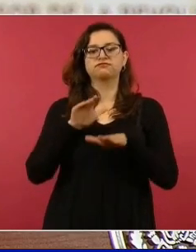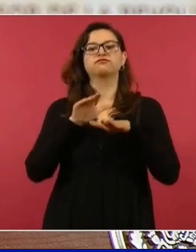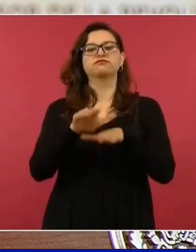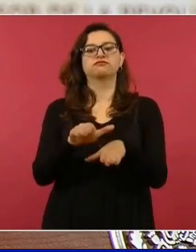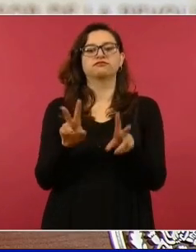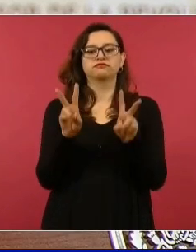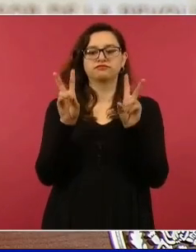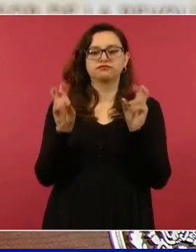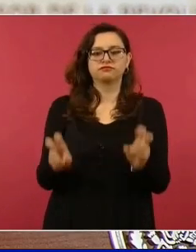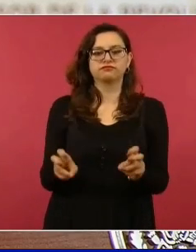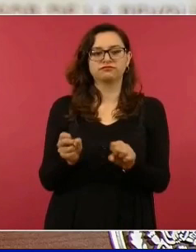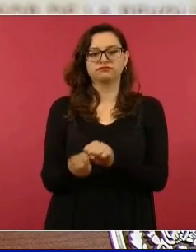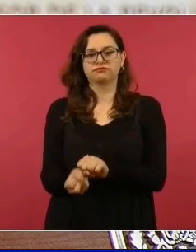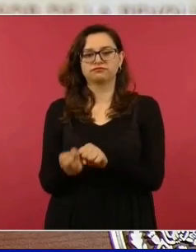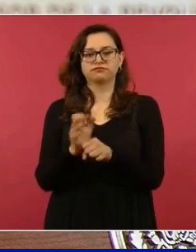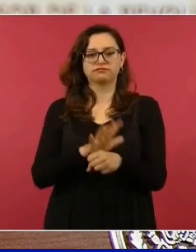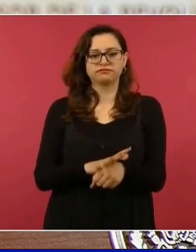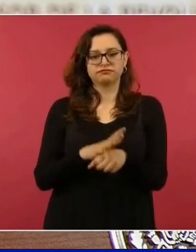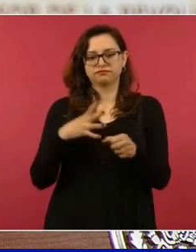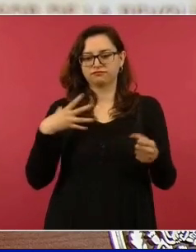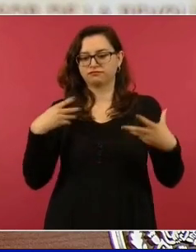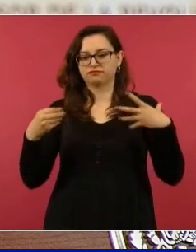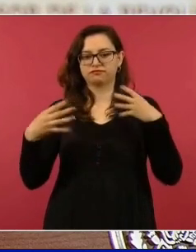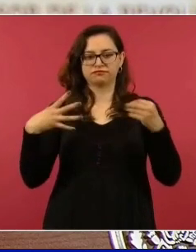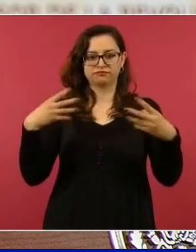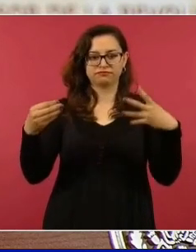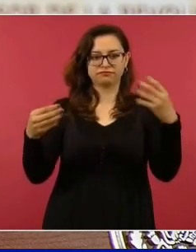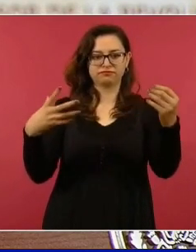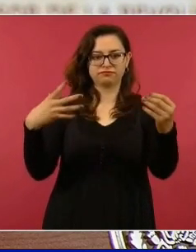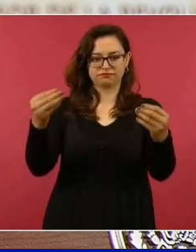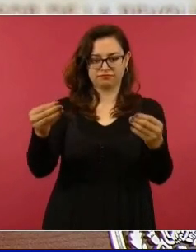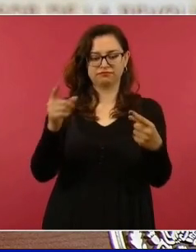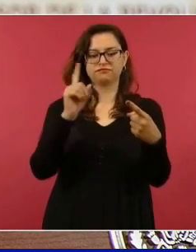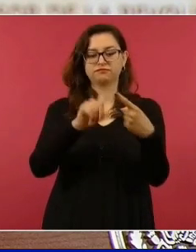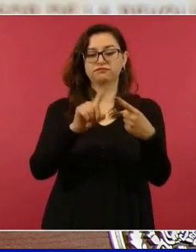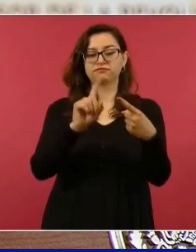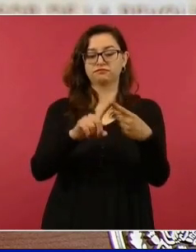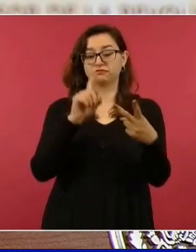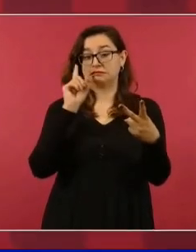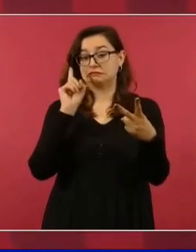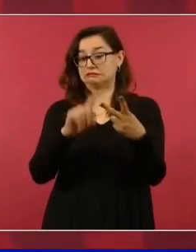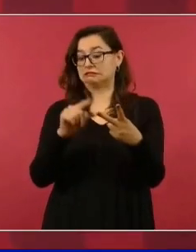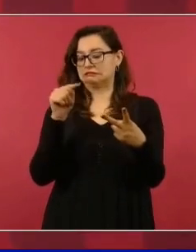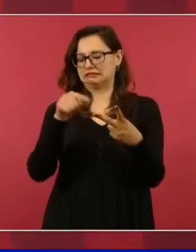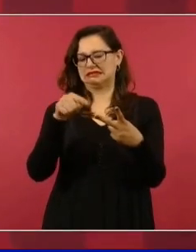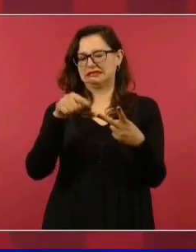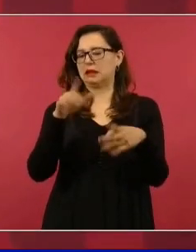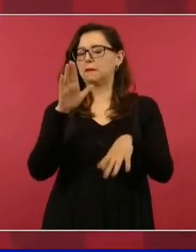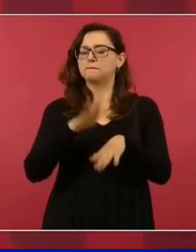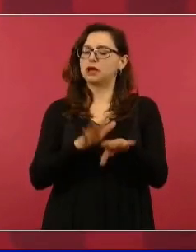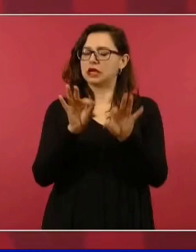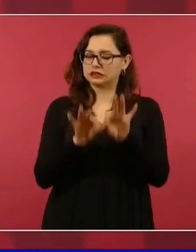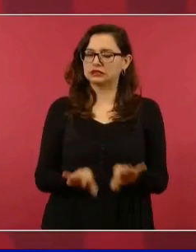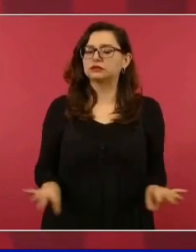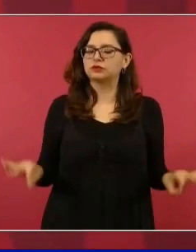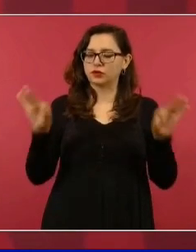y sobre todo en lo que estamos, el